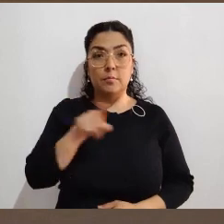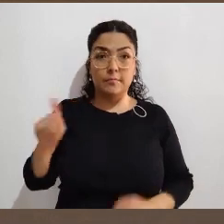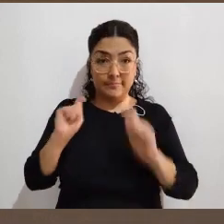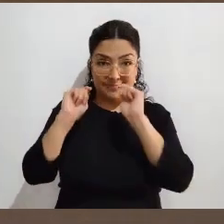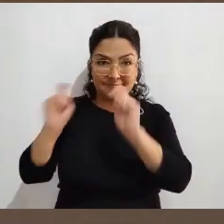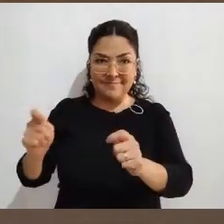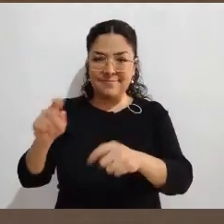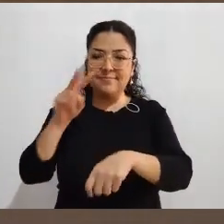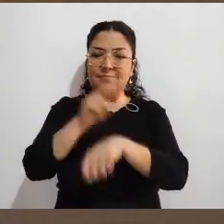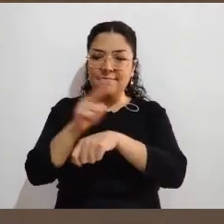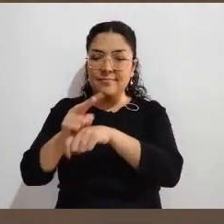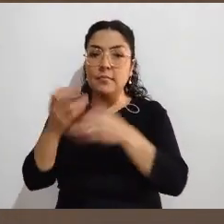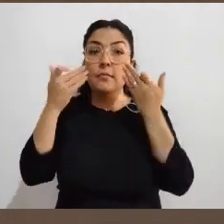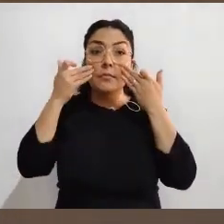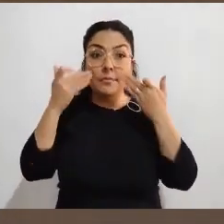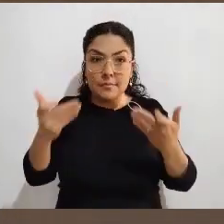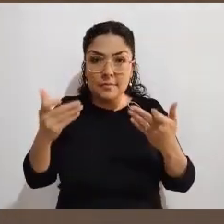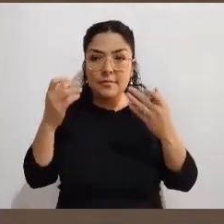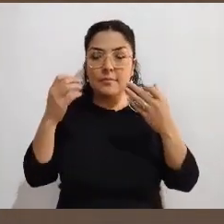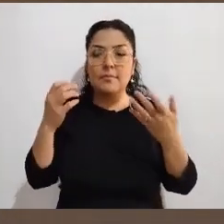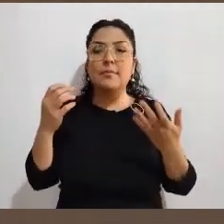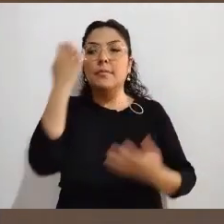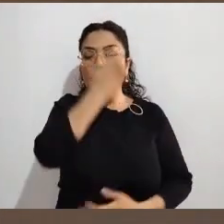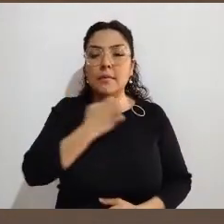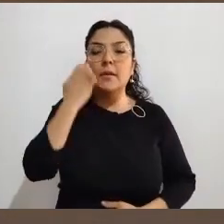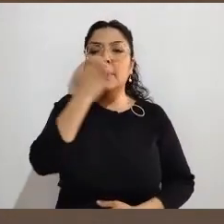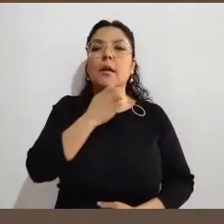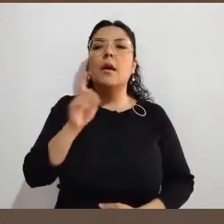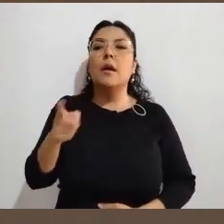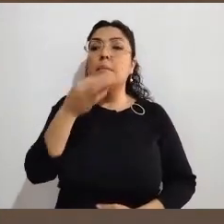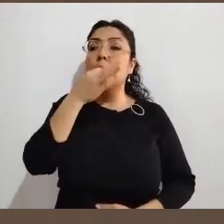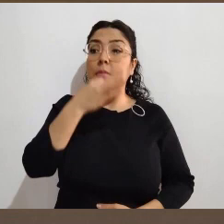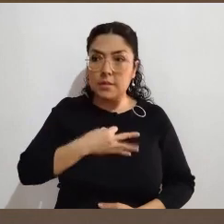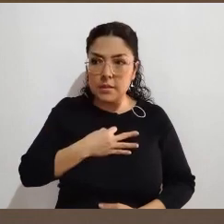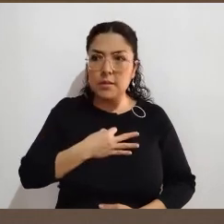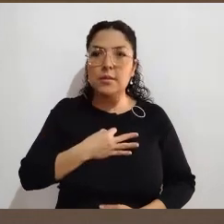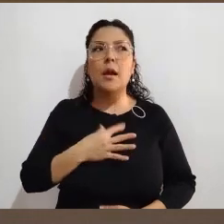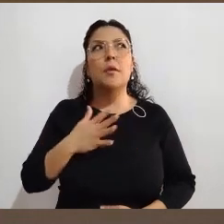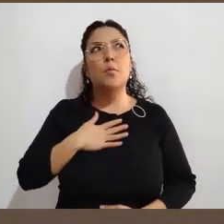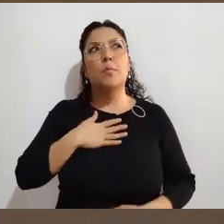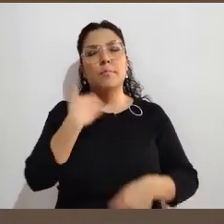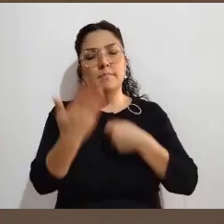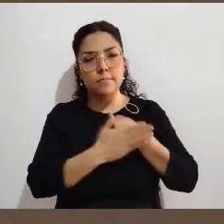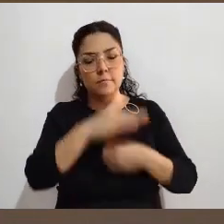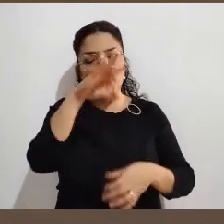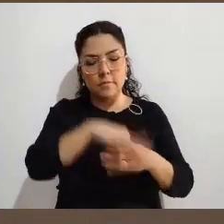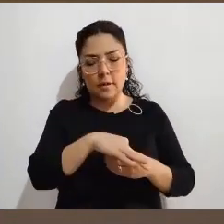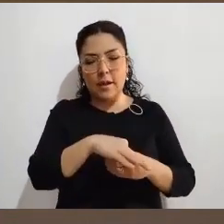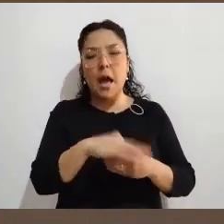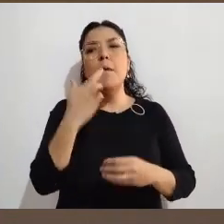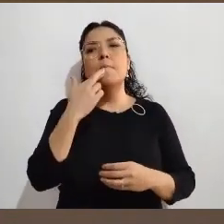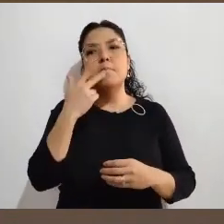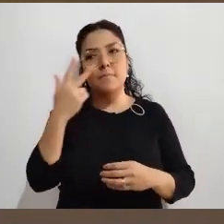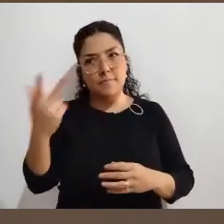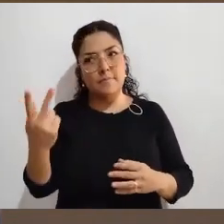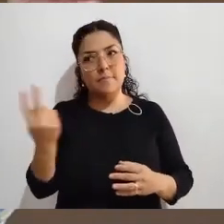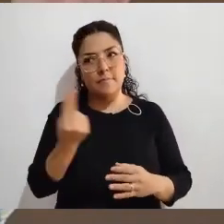través de sus reportes, señales de dónde podemos encontrar las oportunidades para mejorar. Yo te puedo decir que, por ejemplo, para este